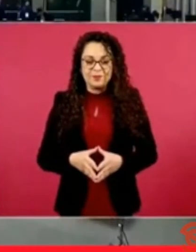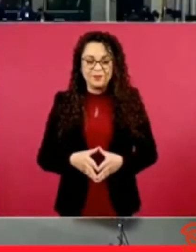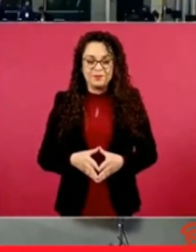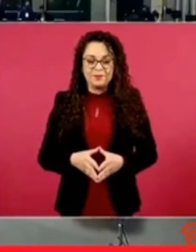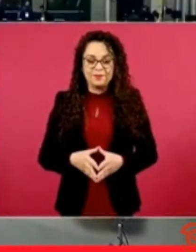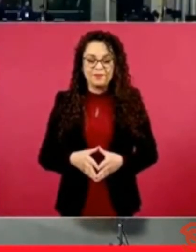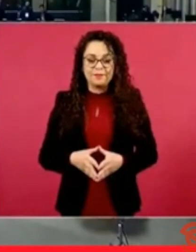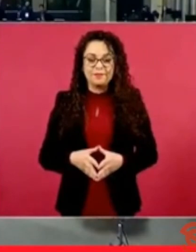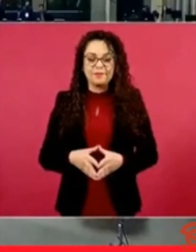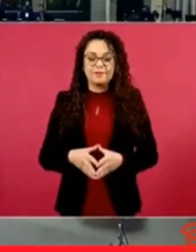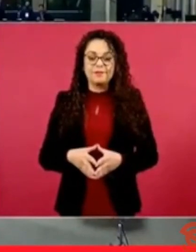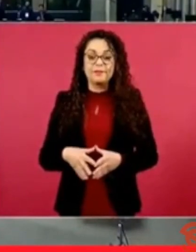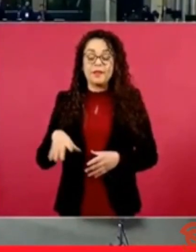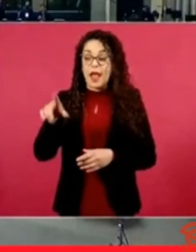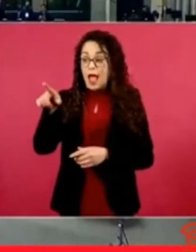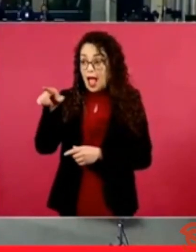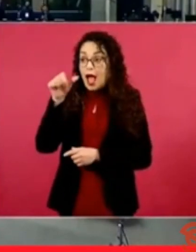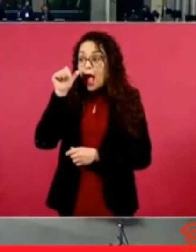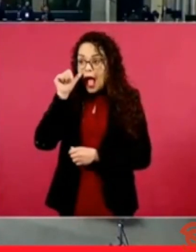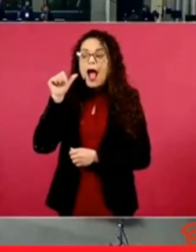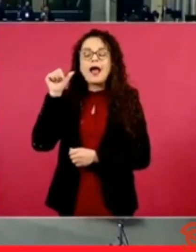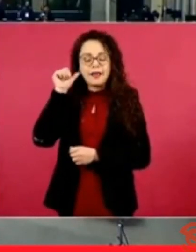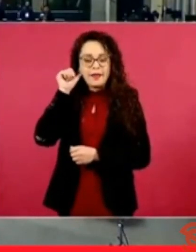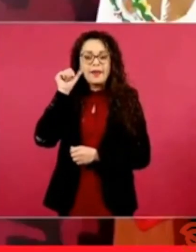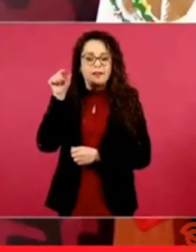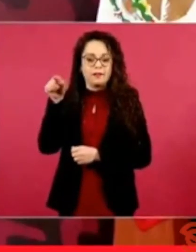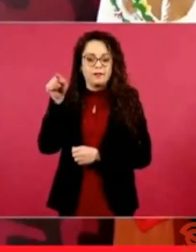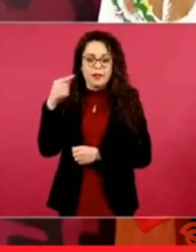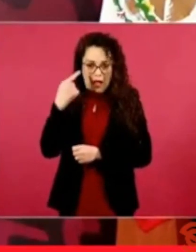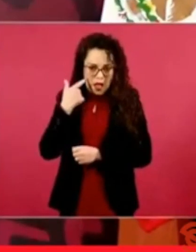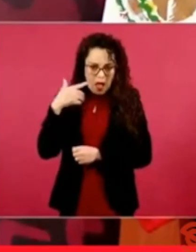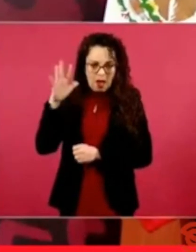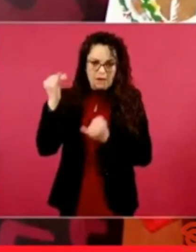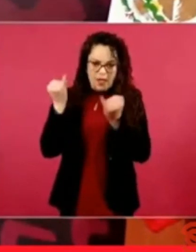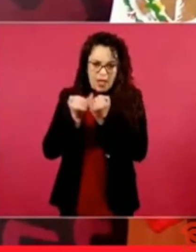ayer pues a ver que Reforma haga sus